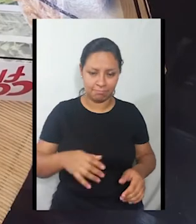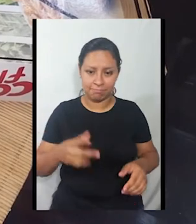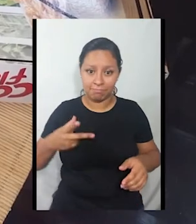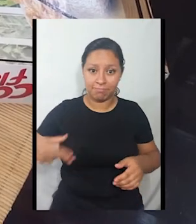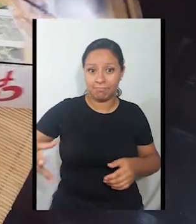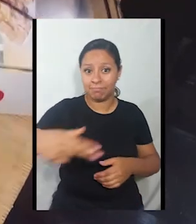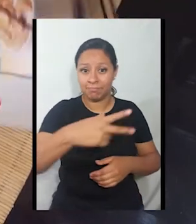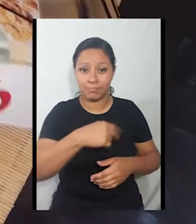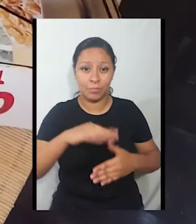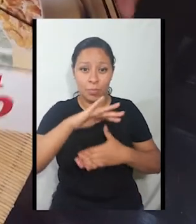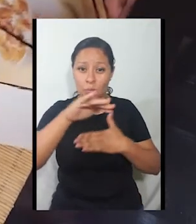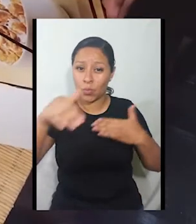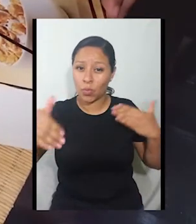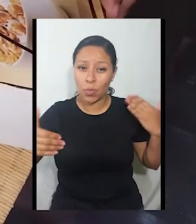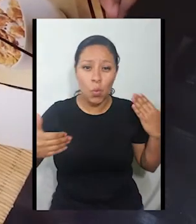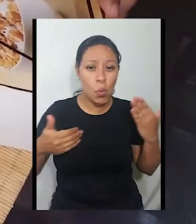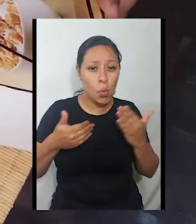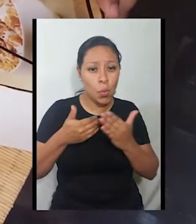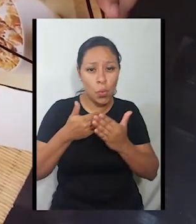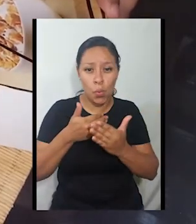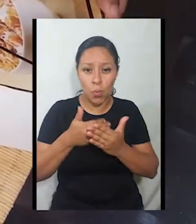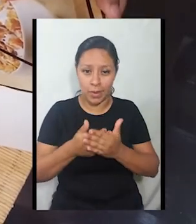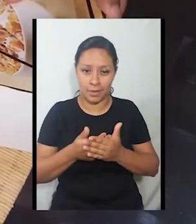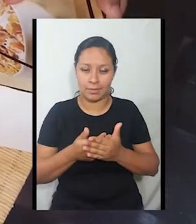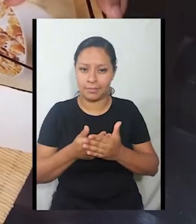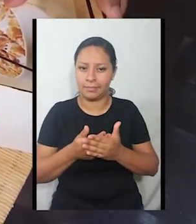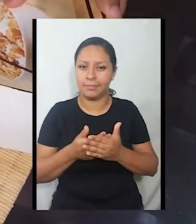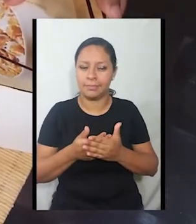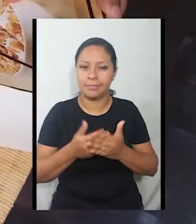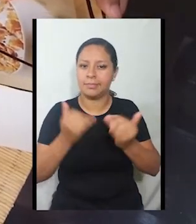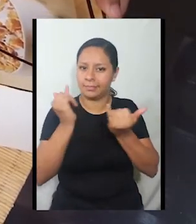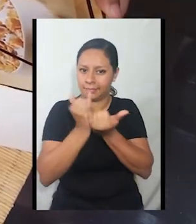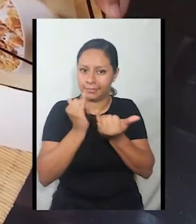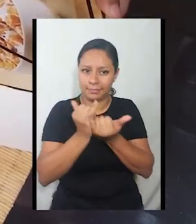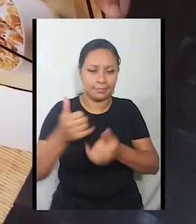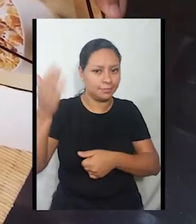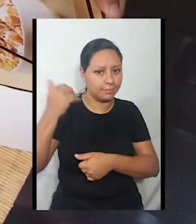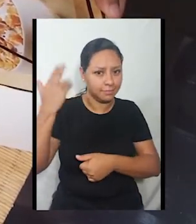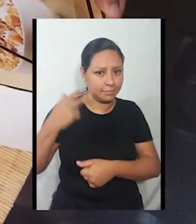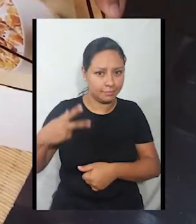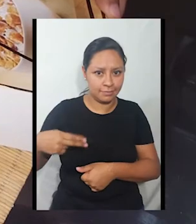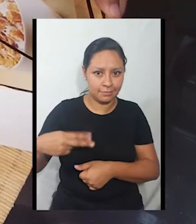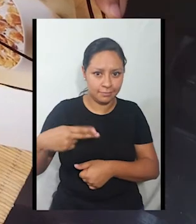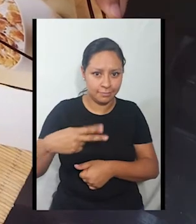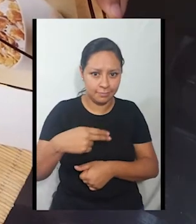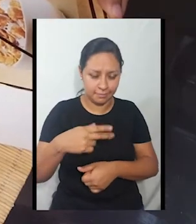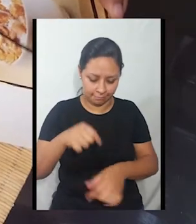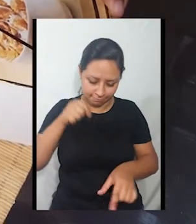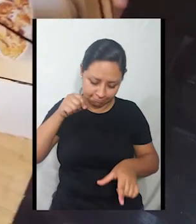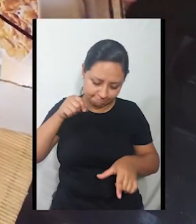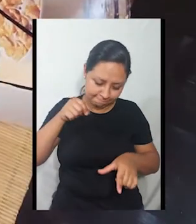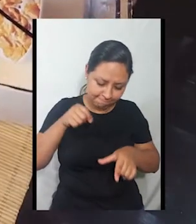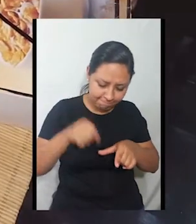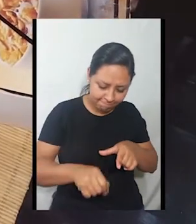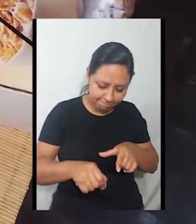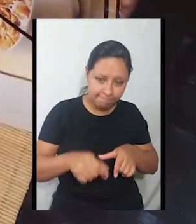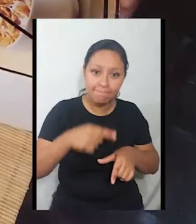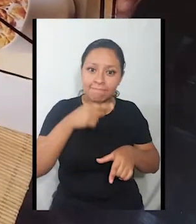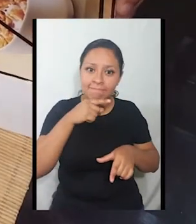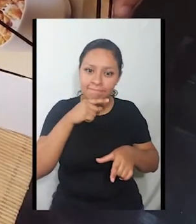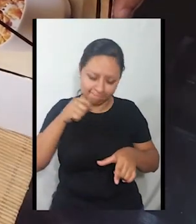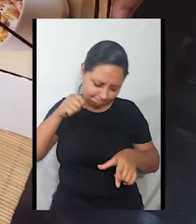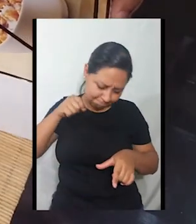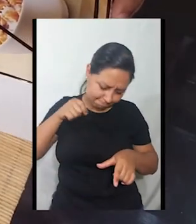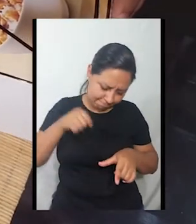Con un lápiz, lo pasamos por el centro de la caja